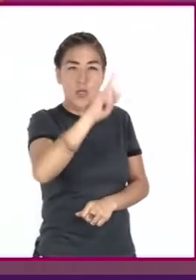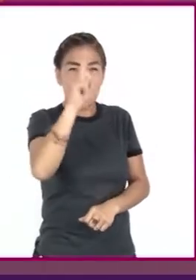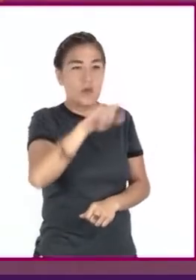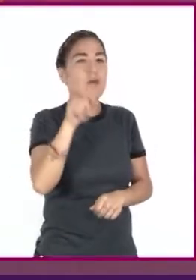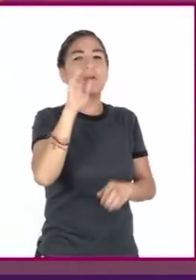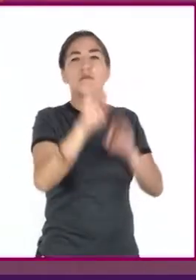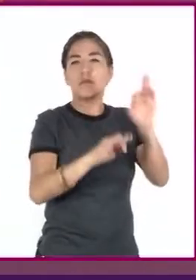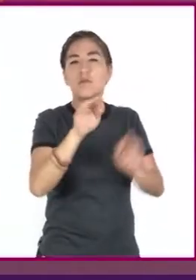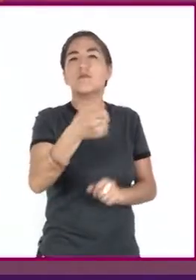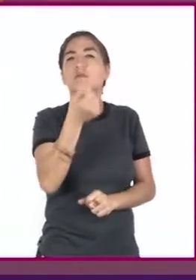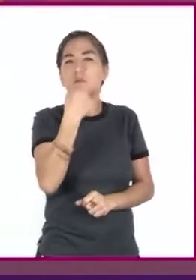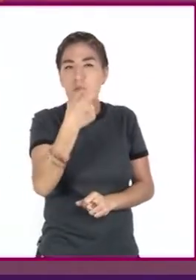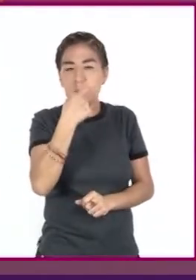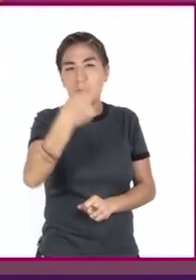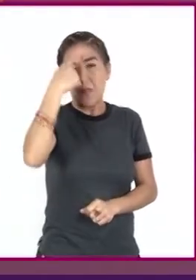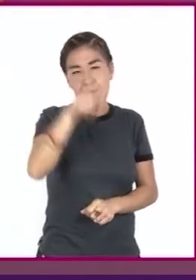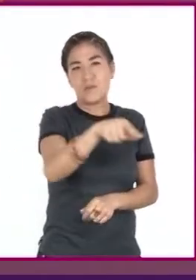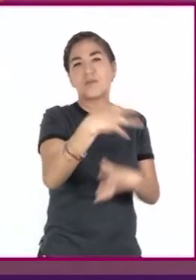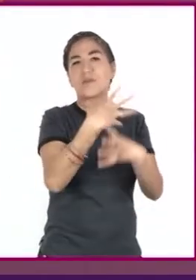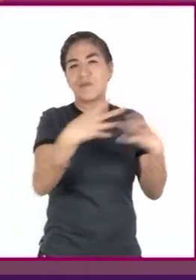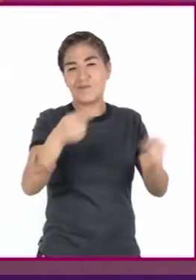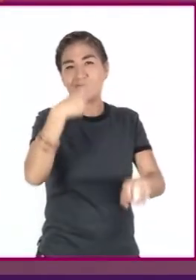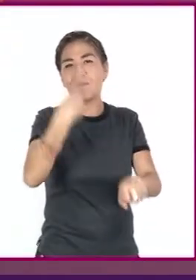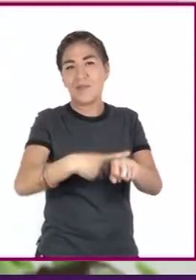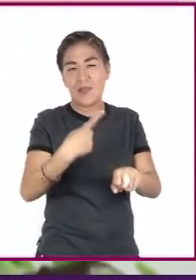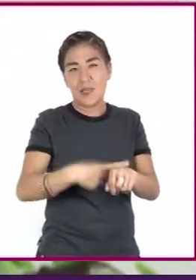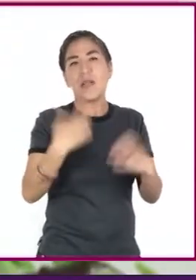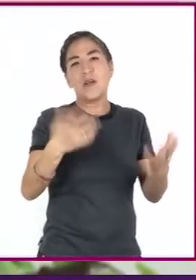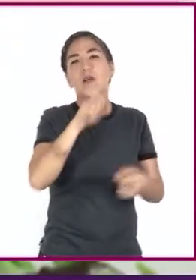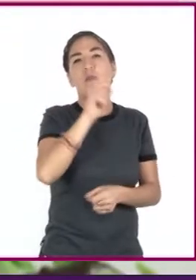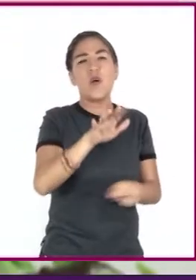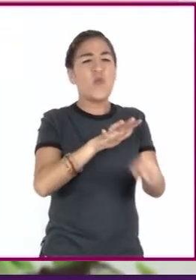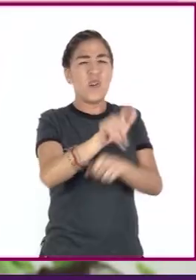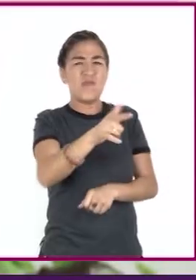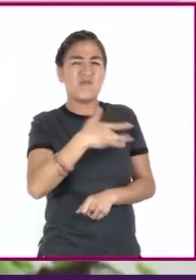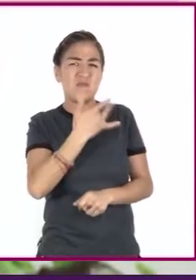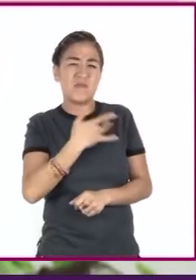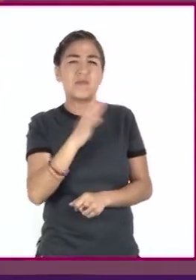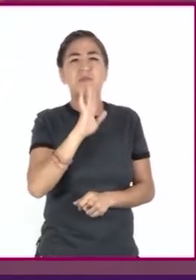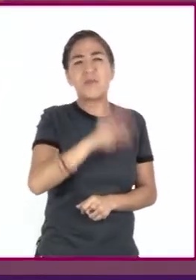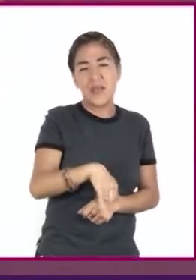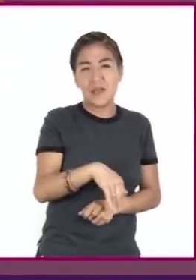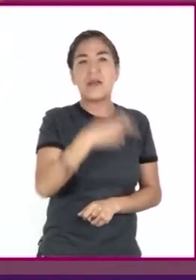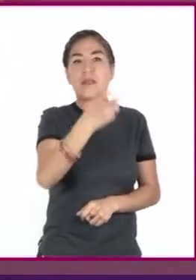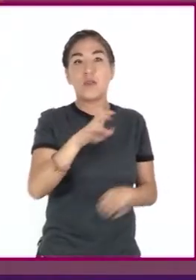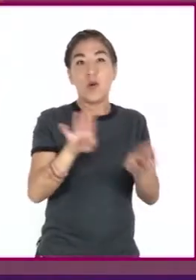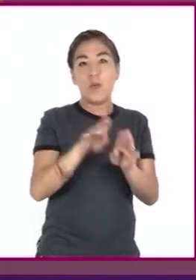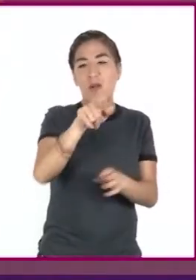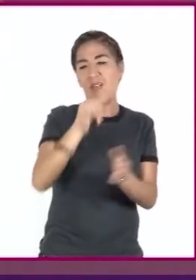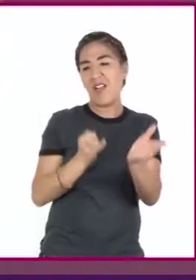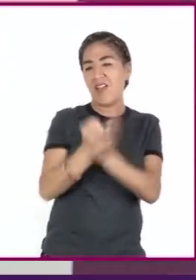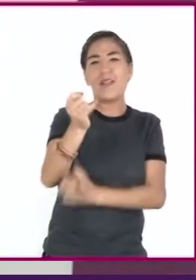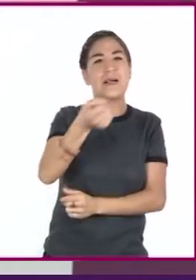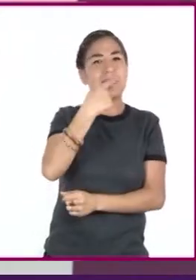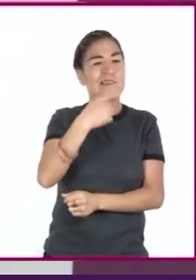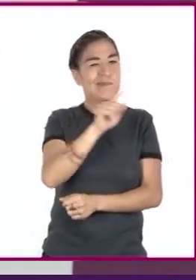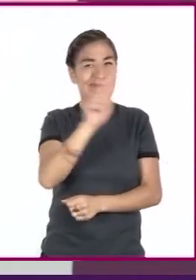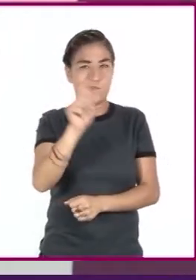tratamiento efectivo para aliviar la enfermedad o tratar los síntomas. No debemos automedicarnos.